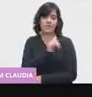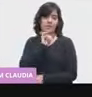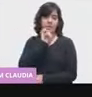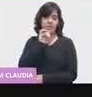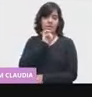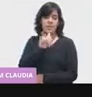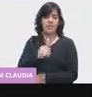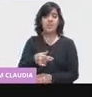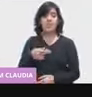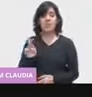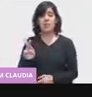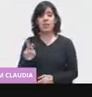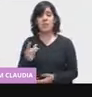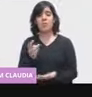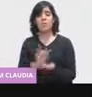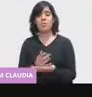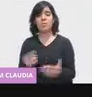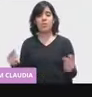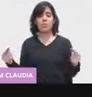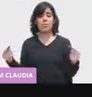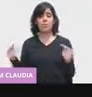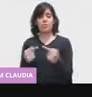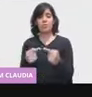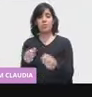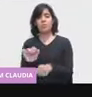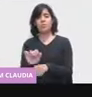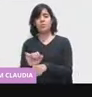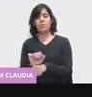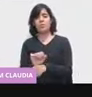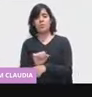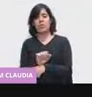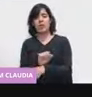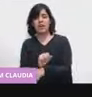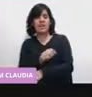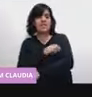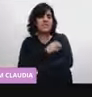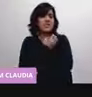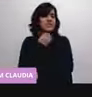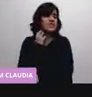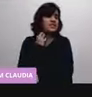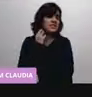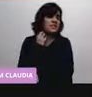si hayan tenido una alergia ligera, picazón,